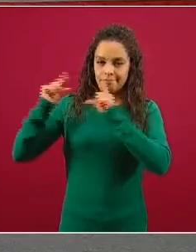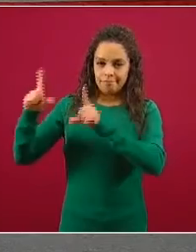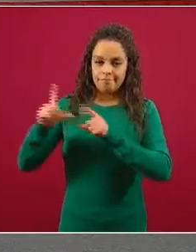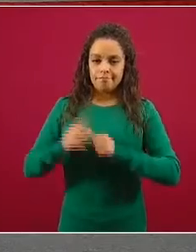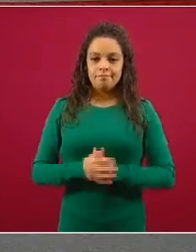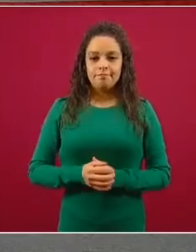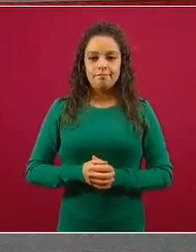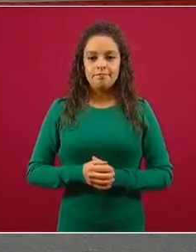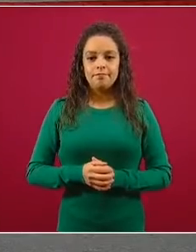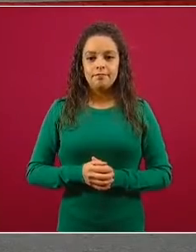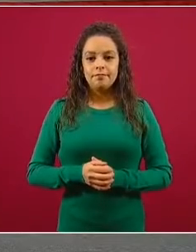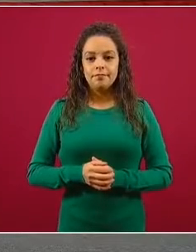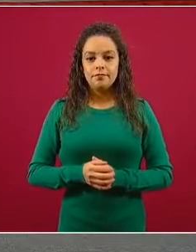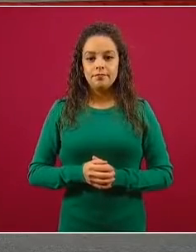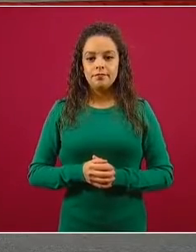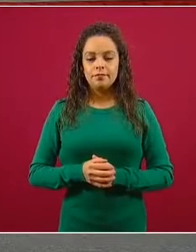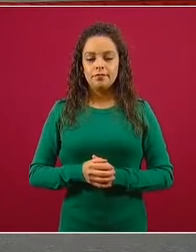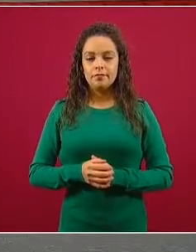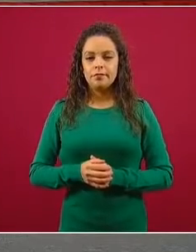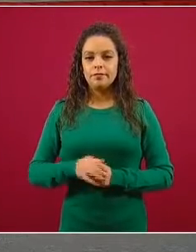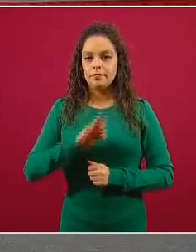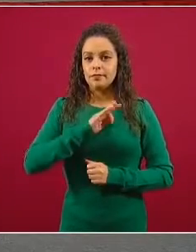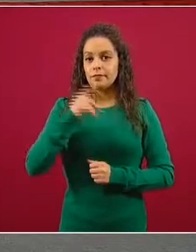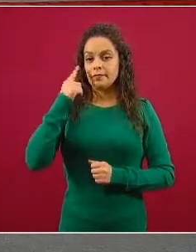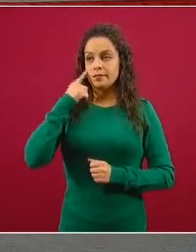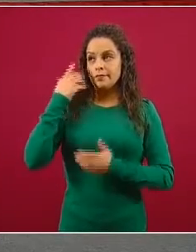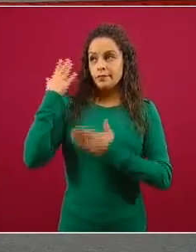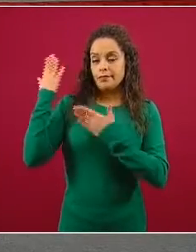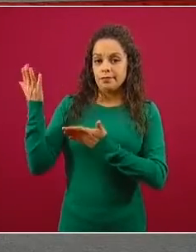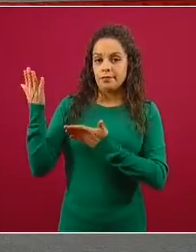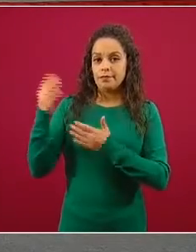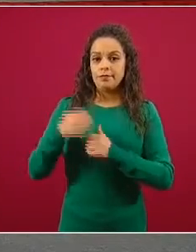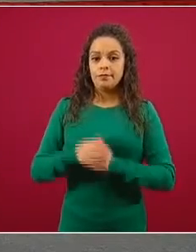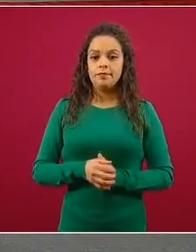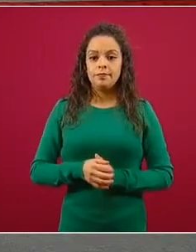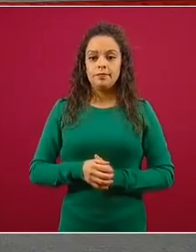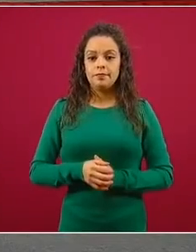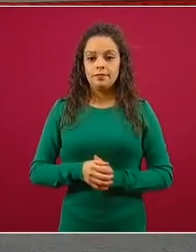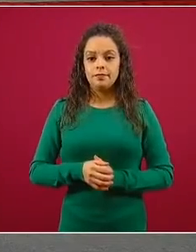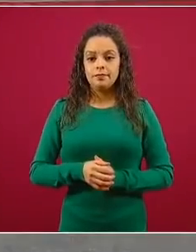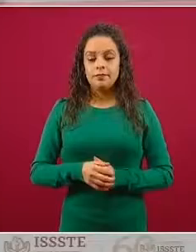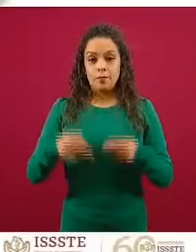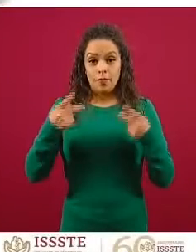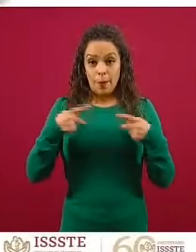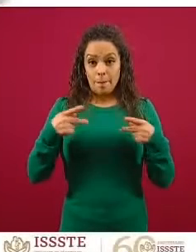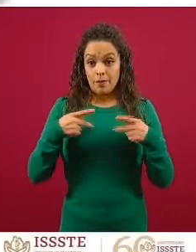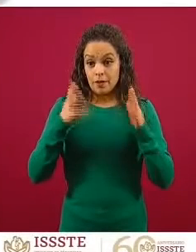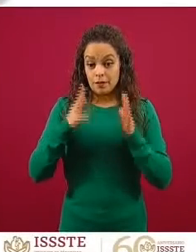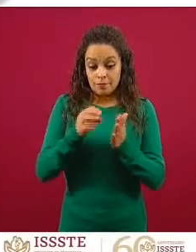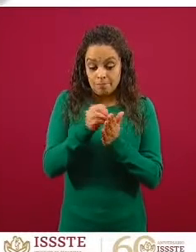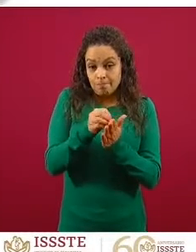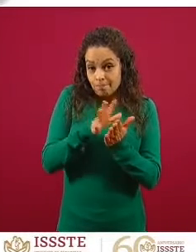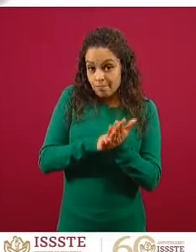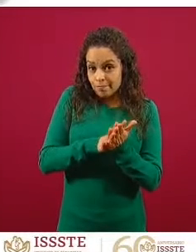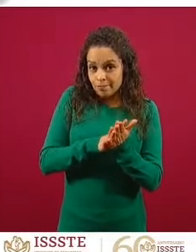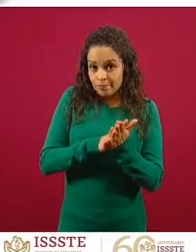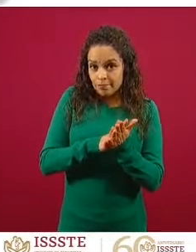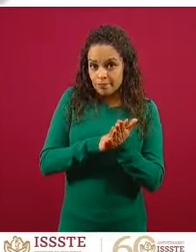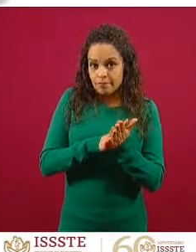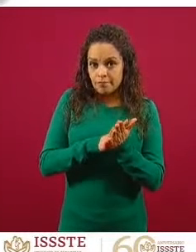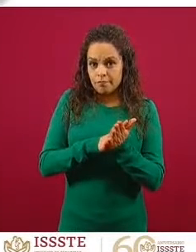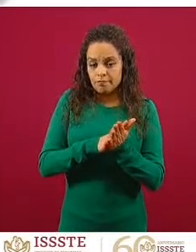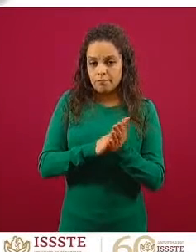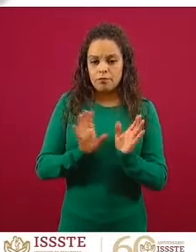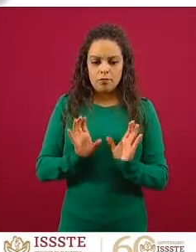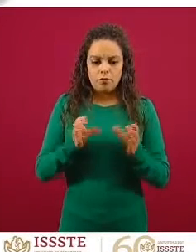Bien, pues aquí presentamos un poco cómo son las personas que se han registrado. Podemos ver que en la distribución por rangos de